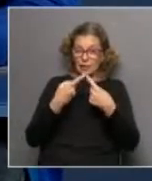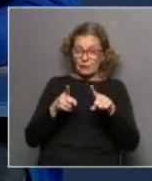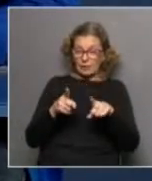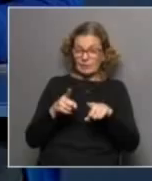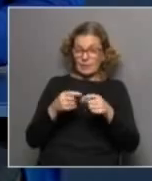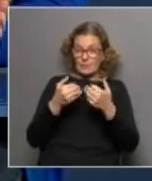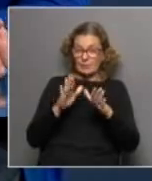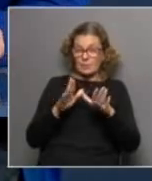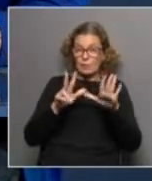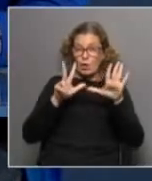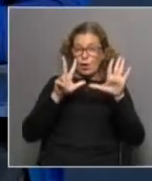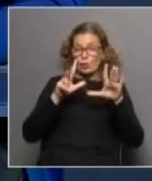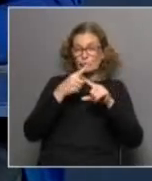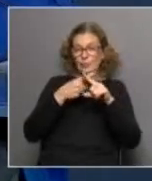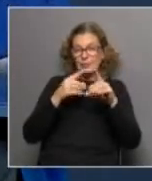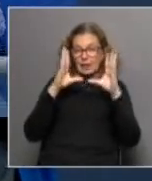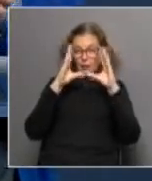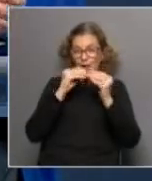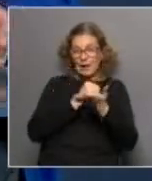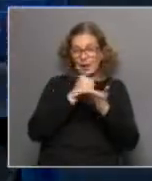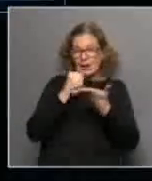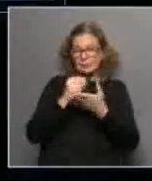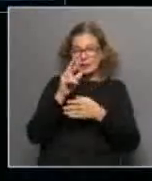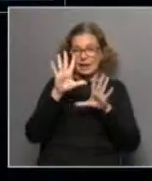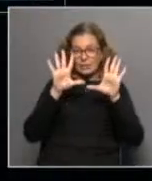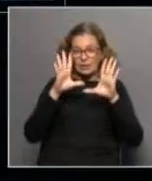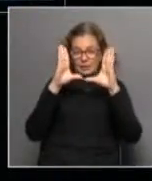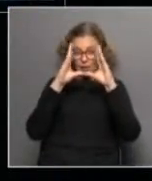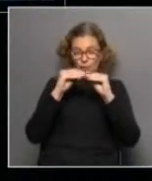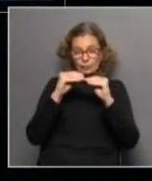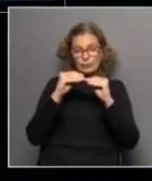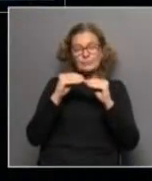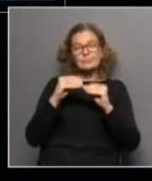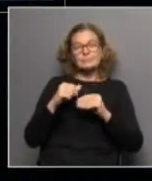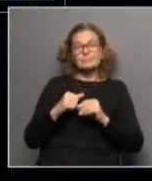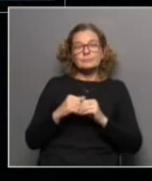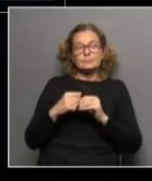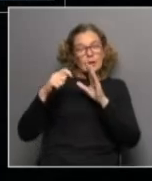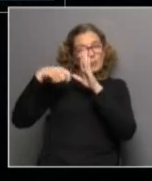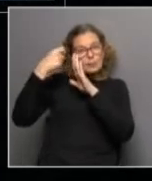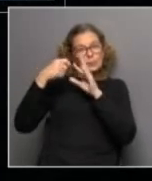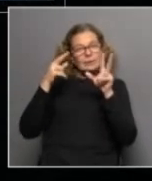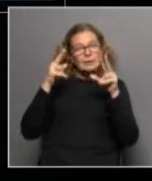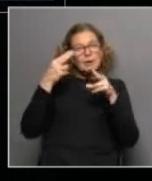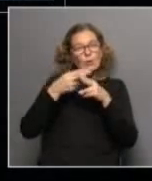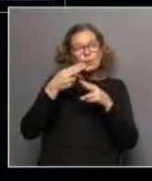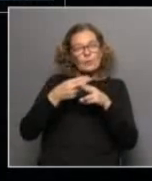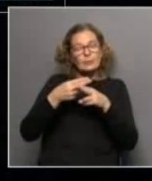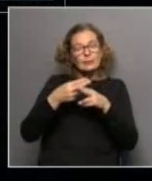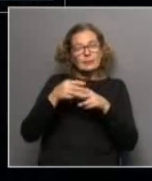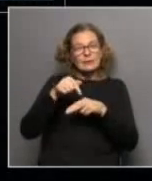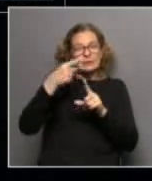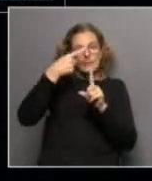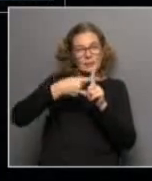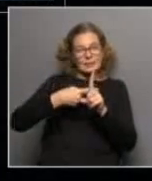hora vamos a arrancar a las 20 y 30 y vamos a ir hasta las 22 horas y el programa tiene un nombre que durante